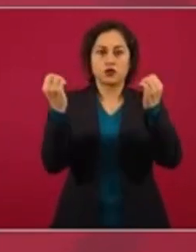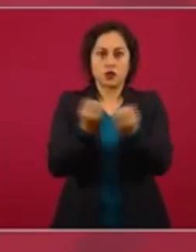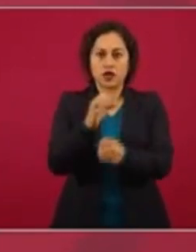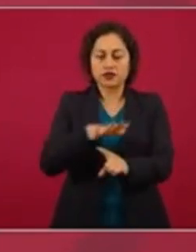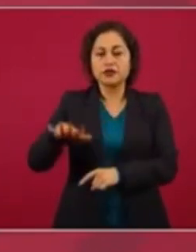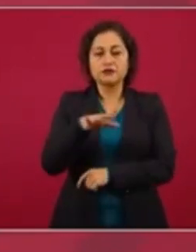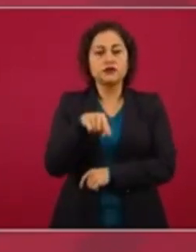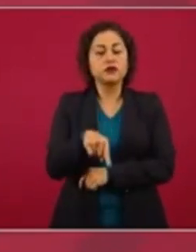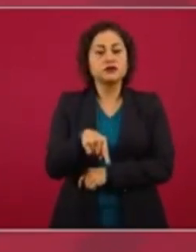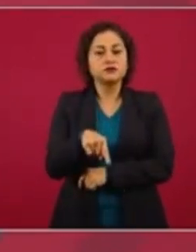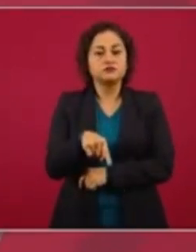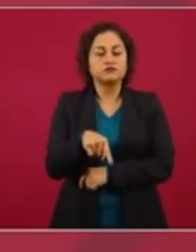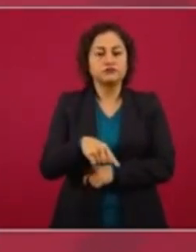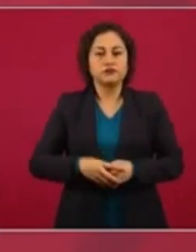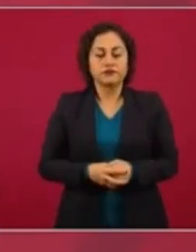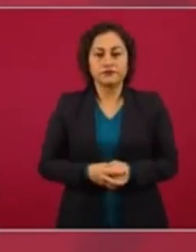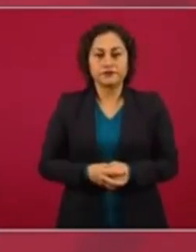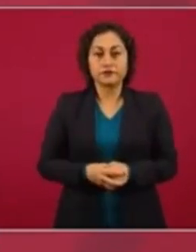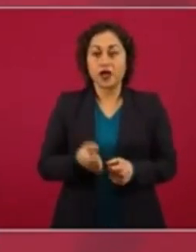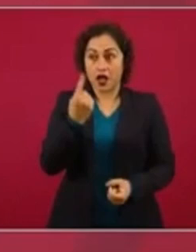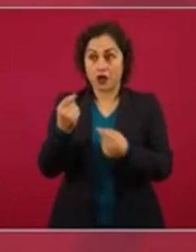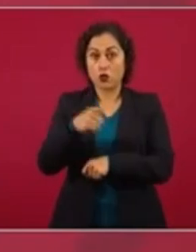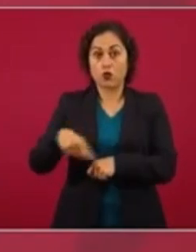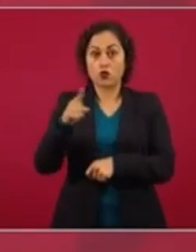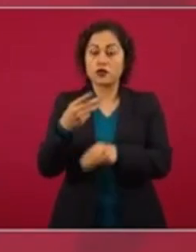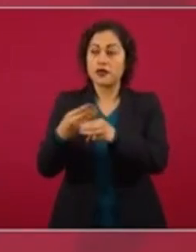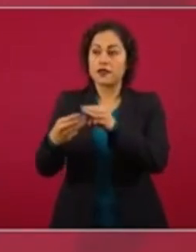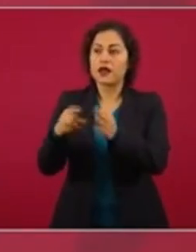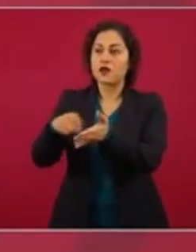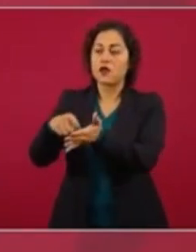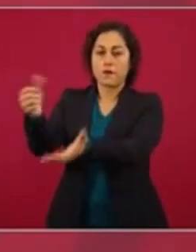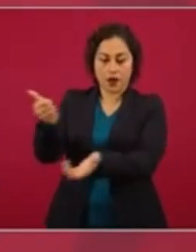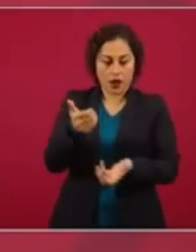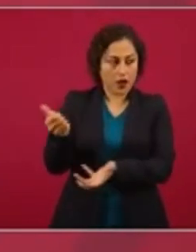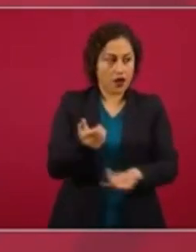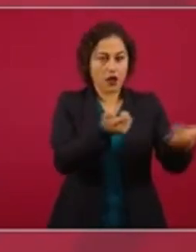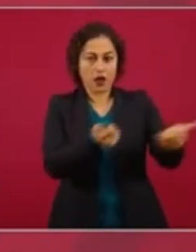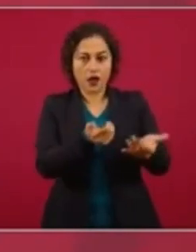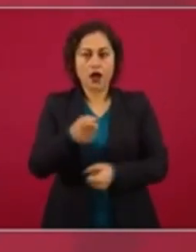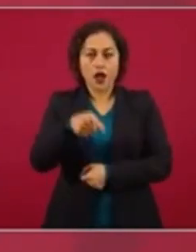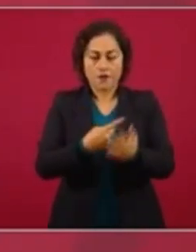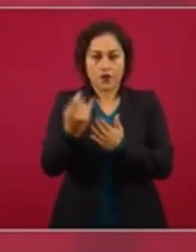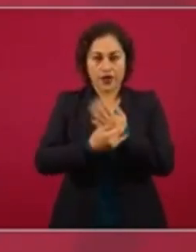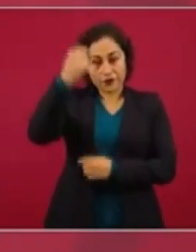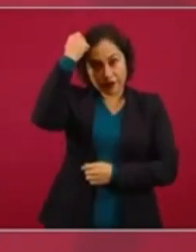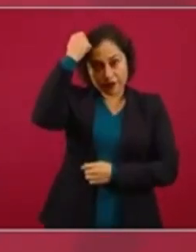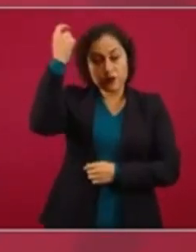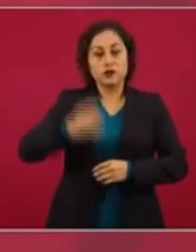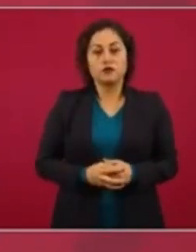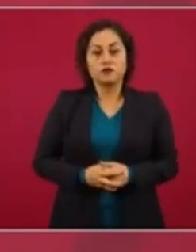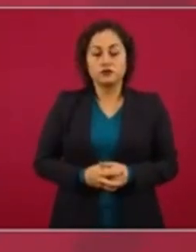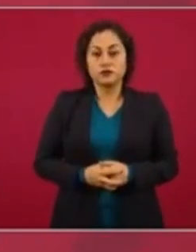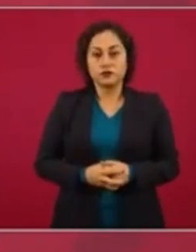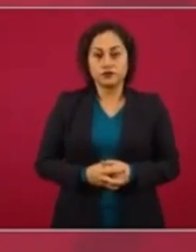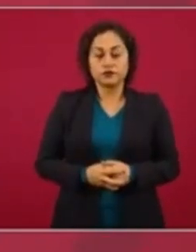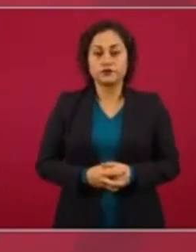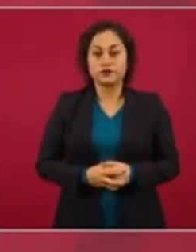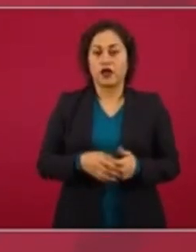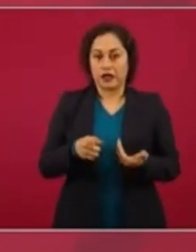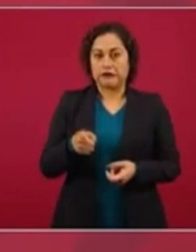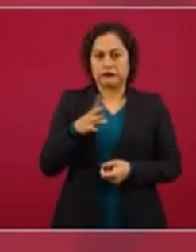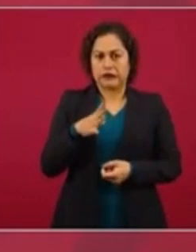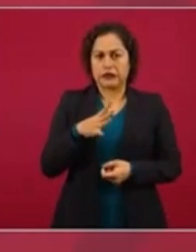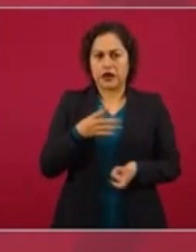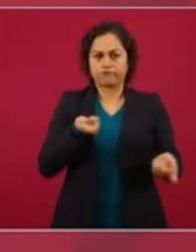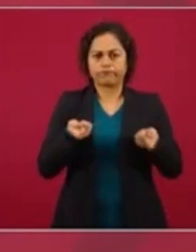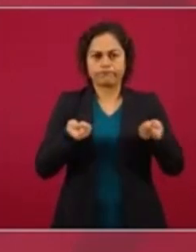abastecían de material al proyecto de Pescoco. Tenían el monopolio